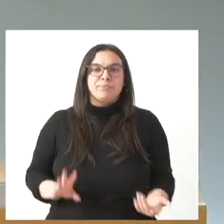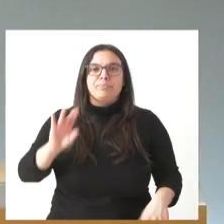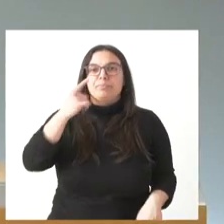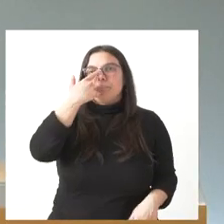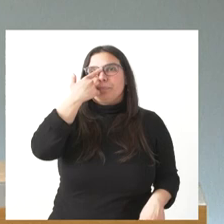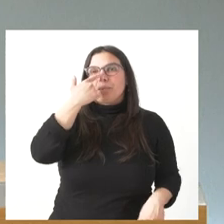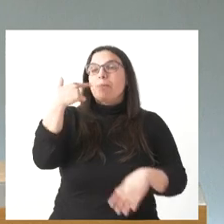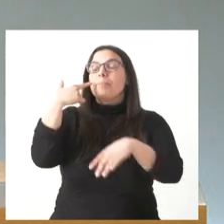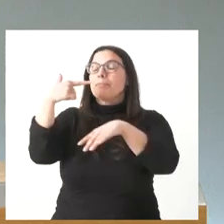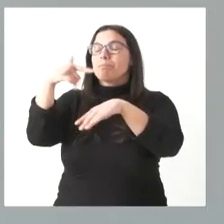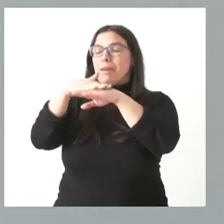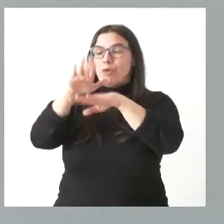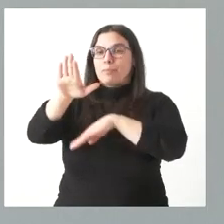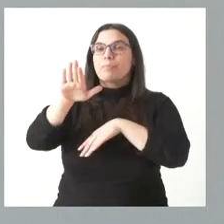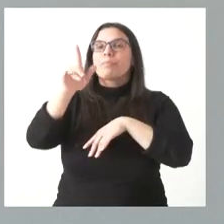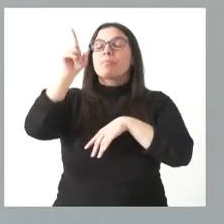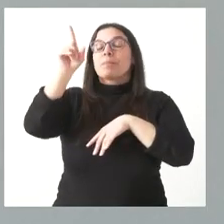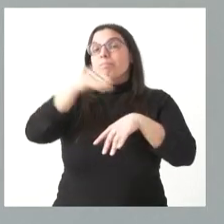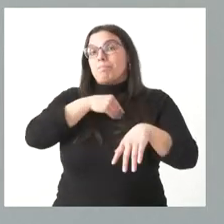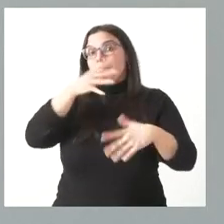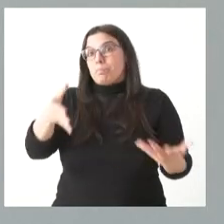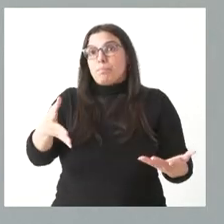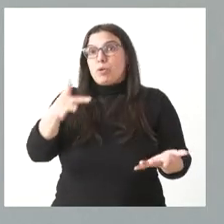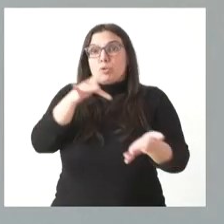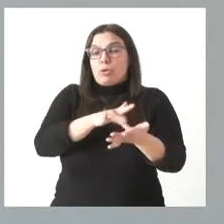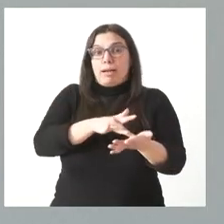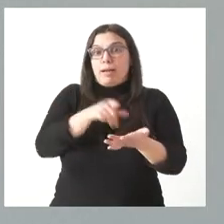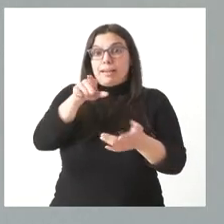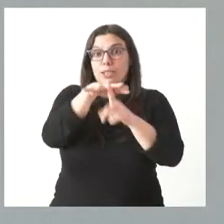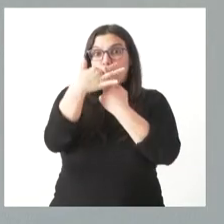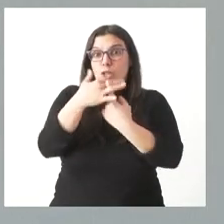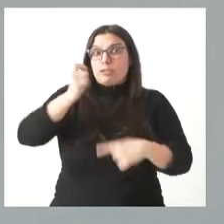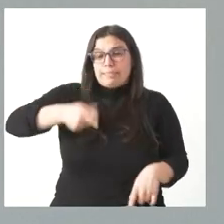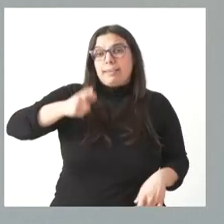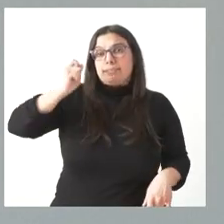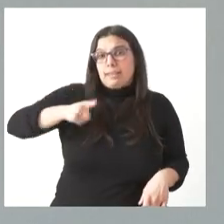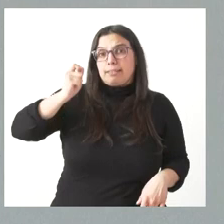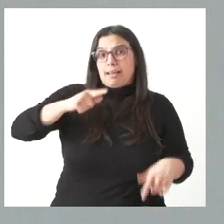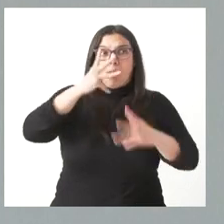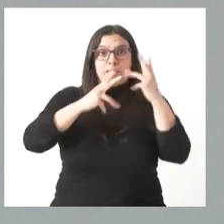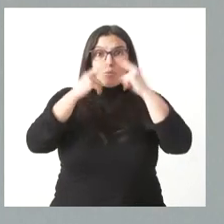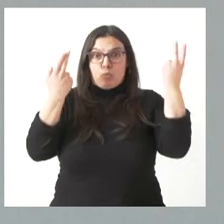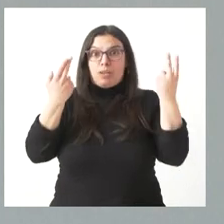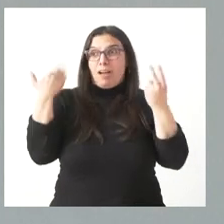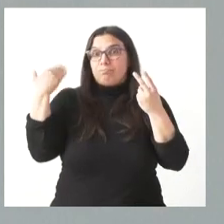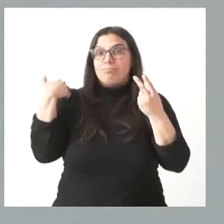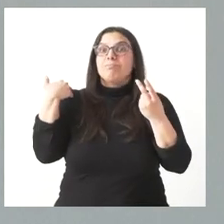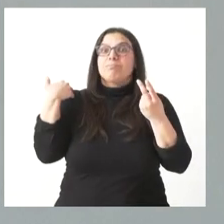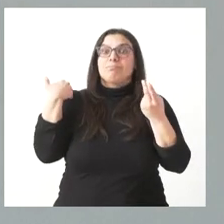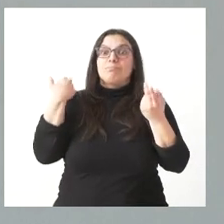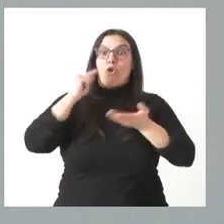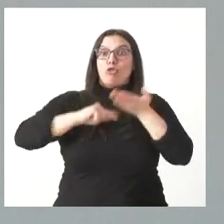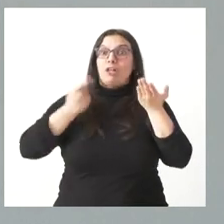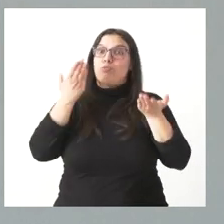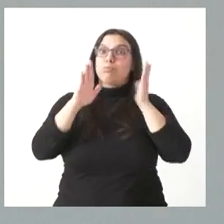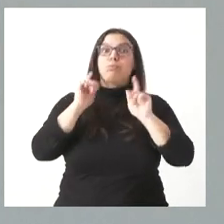Esto, perdón, está, por desgracia, siendo en este momento bastante habitual en las administraciones públicas, donde contratos que se